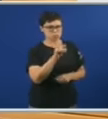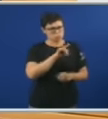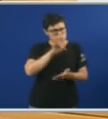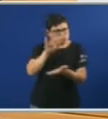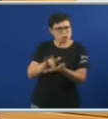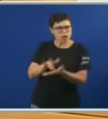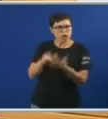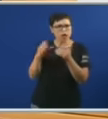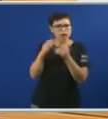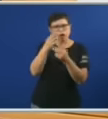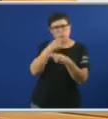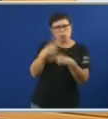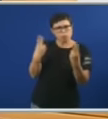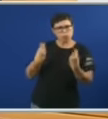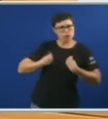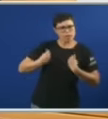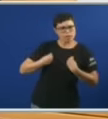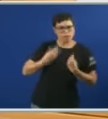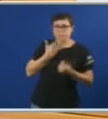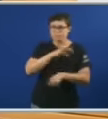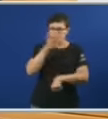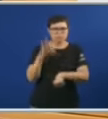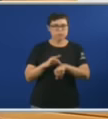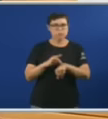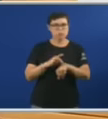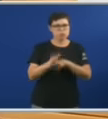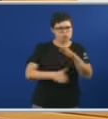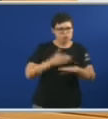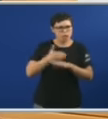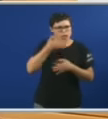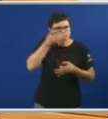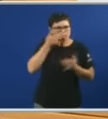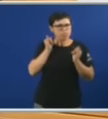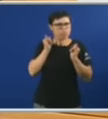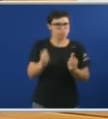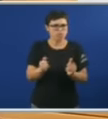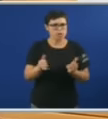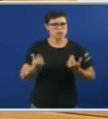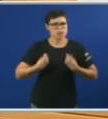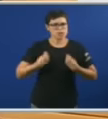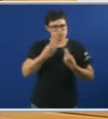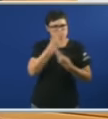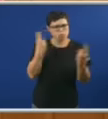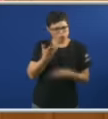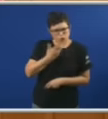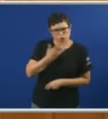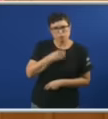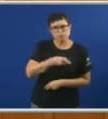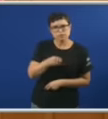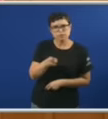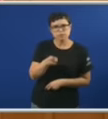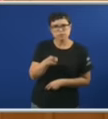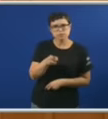Cando ten un problema de saúde Realmente conhece vostede como está funcionando a sanidade pública